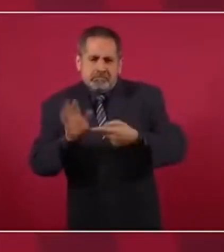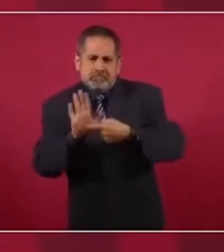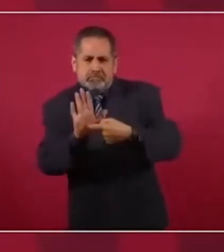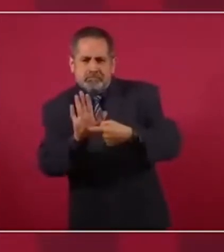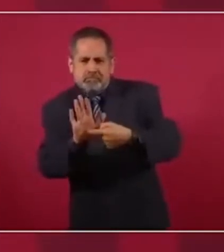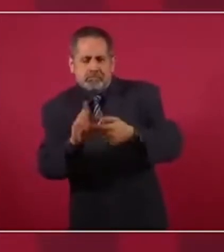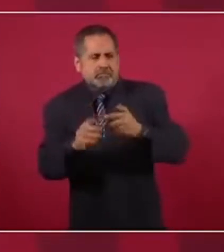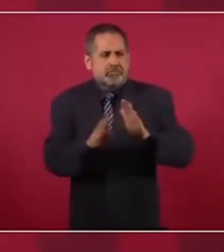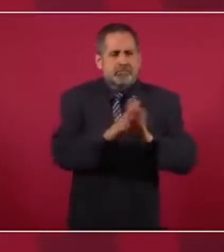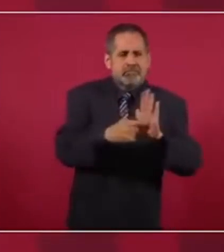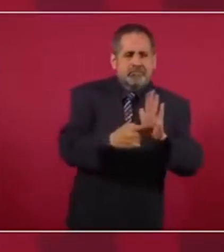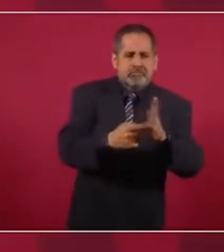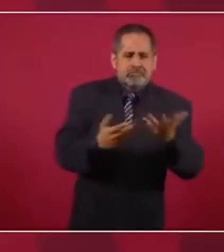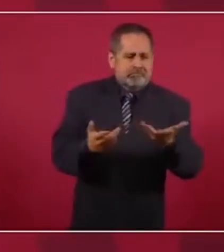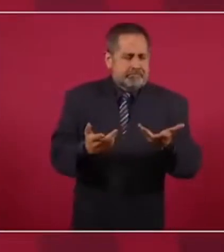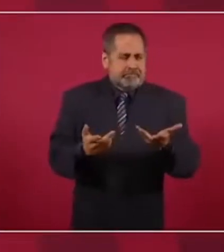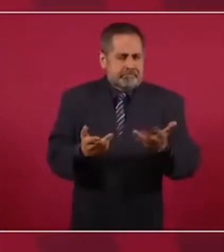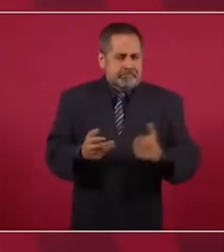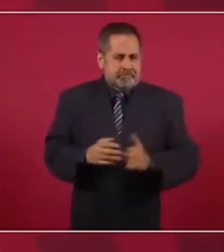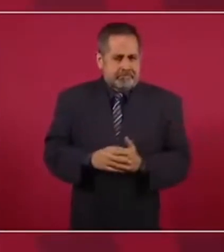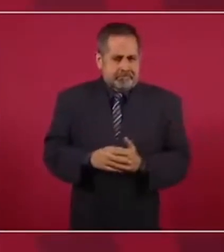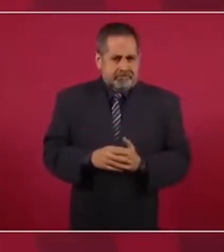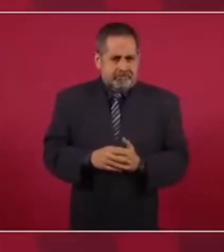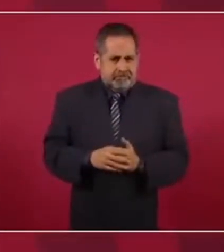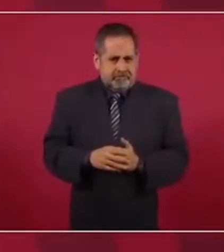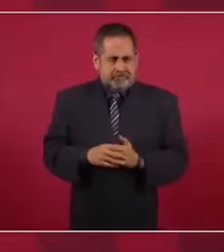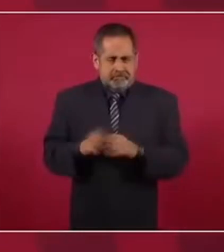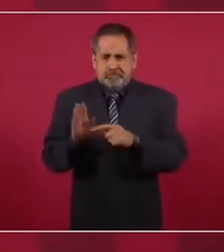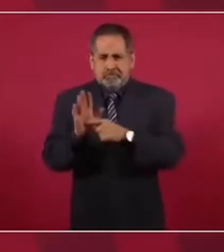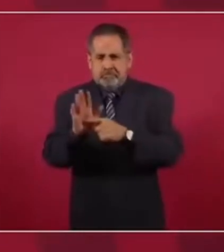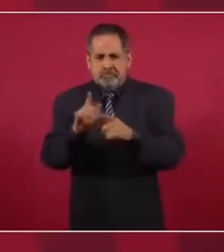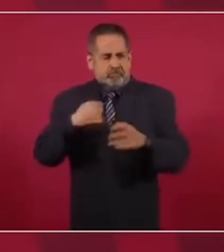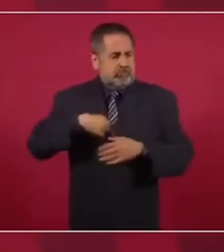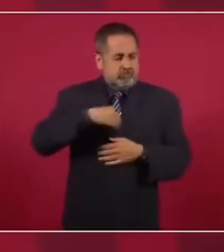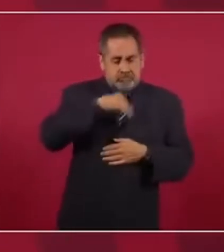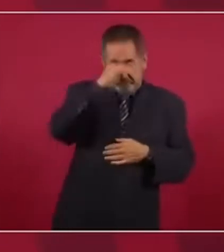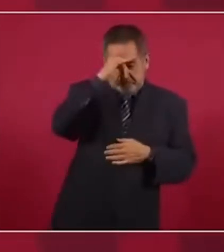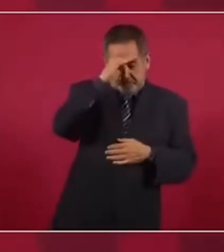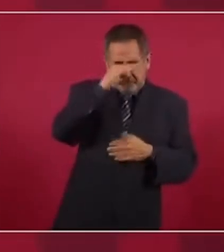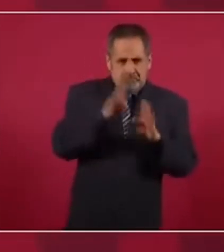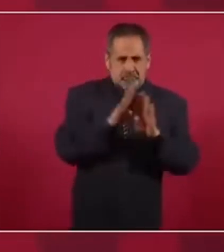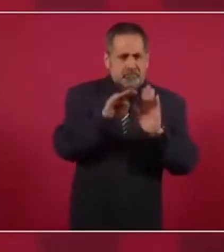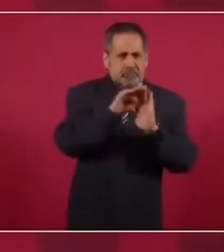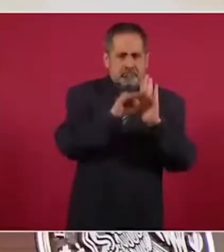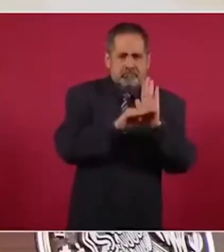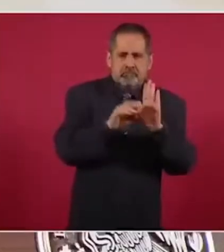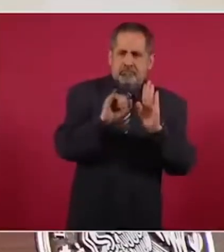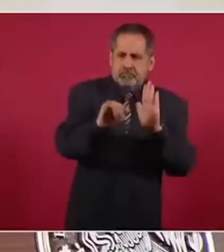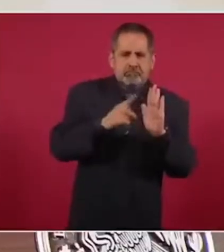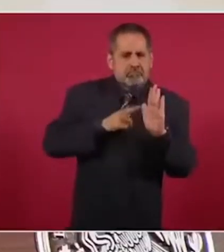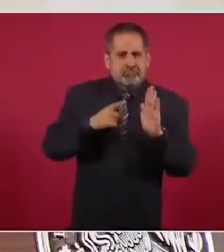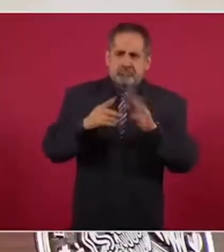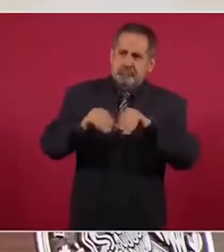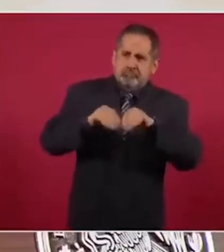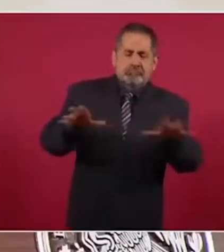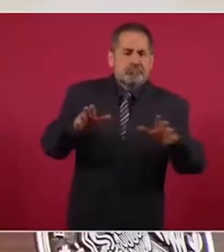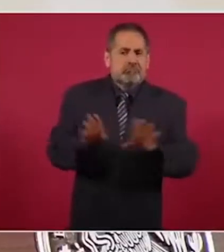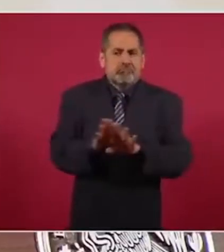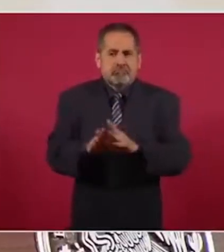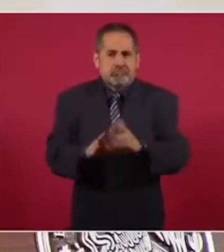presentas tú y cómo consideramos nosotros deben darse a conocer.